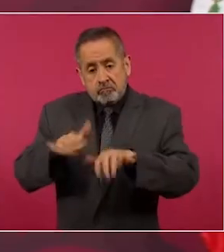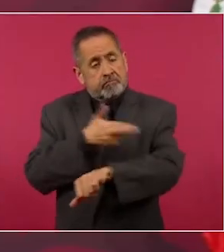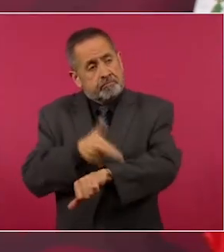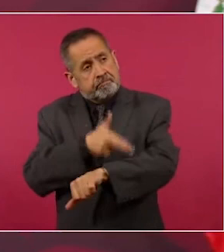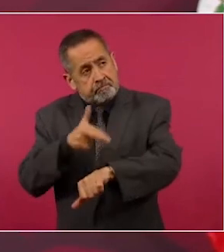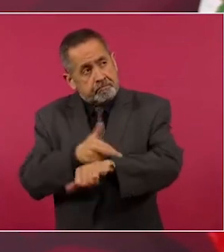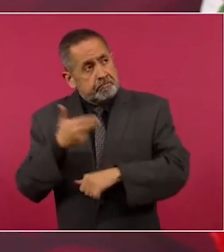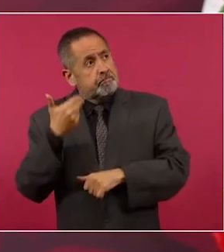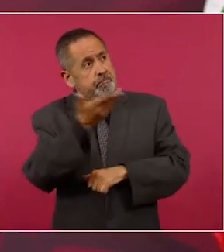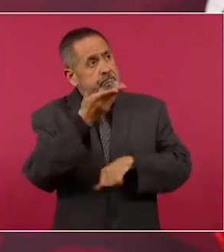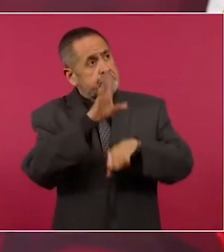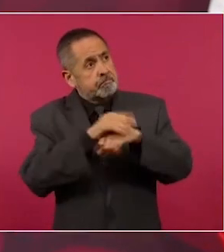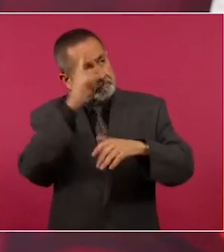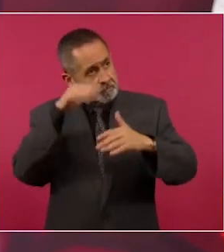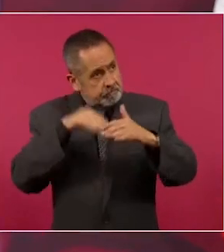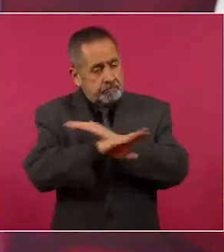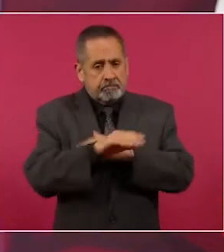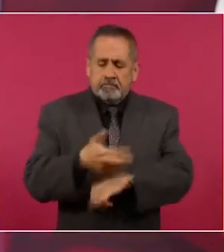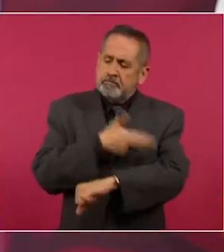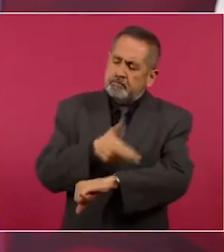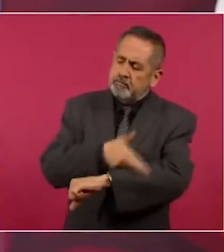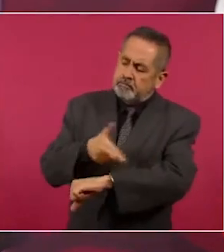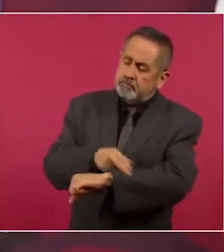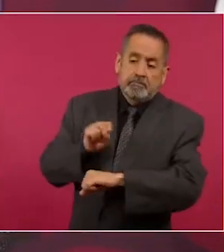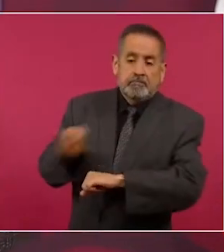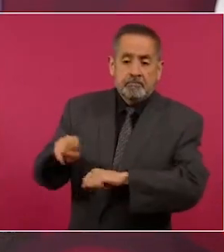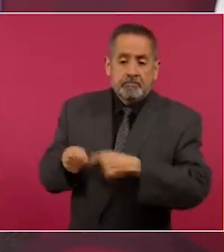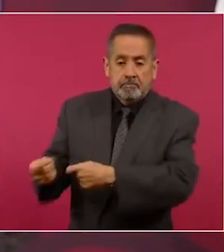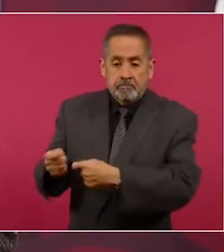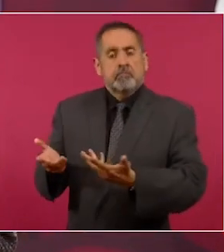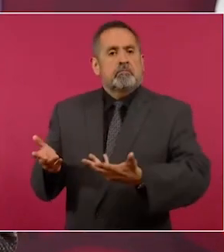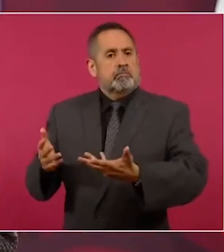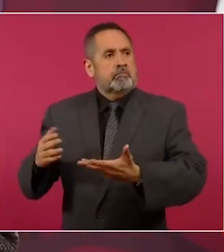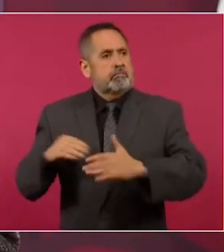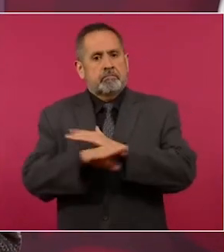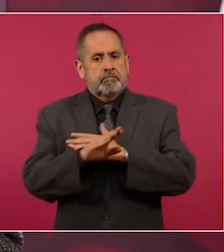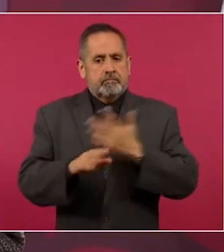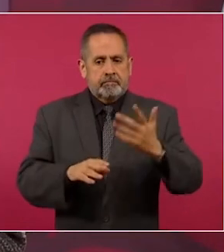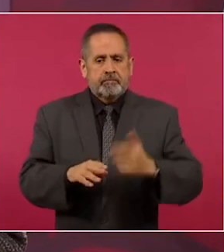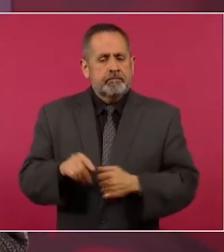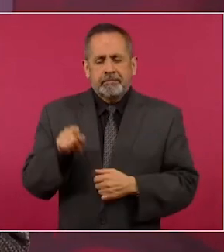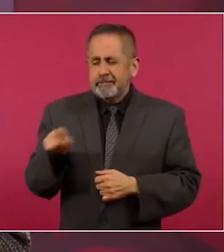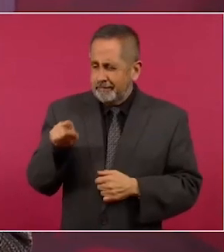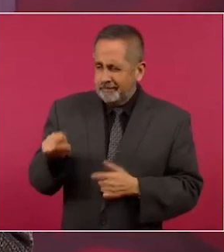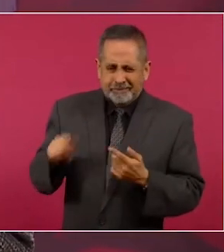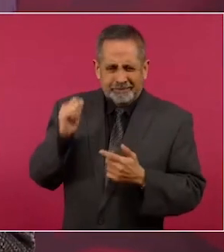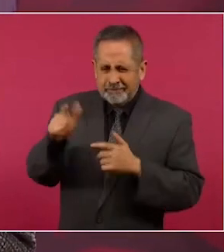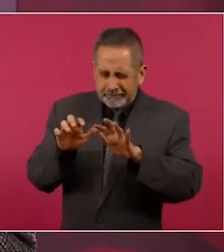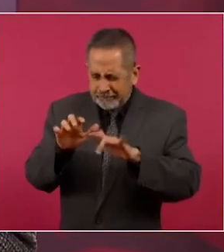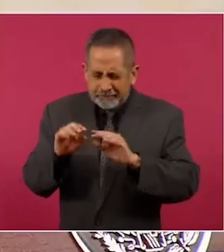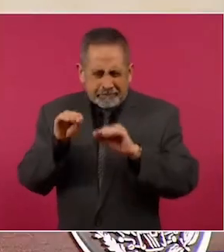tienen que hacer algún